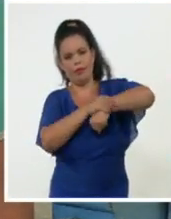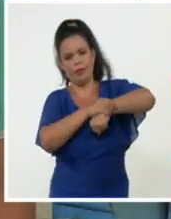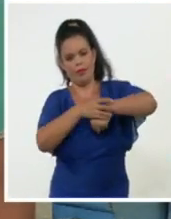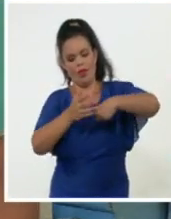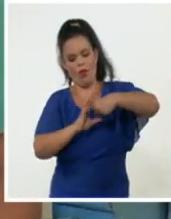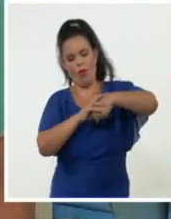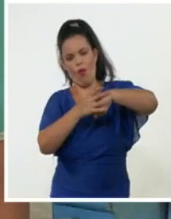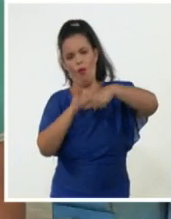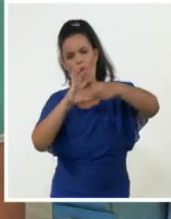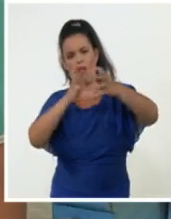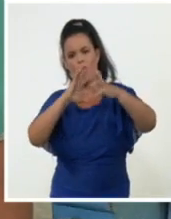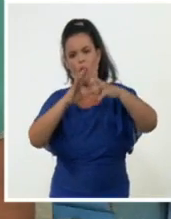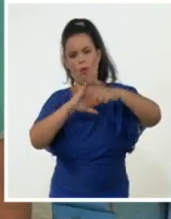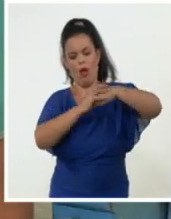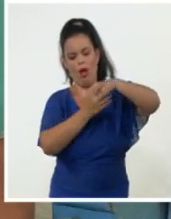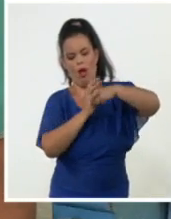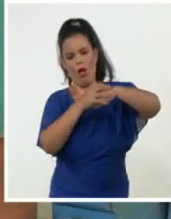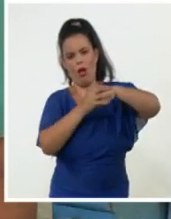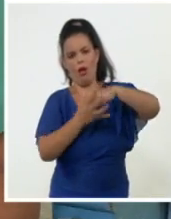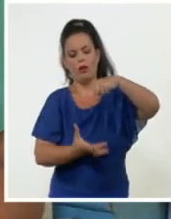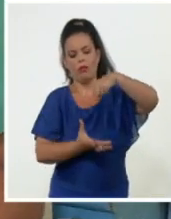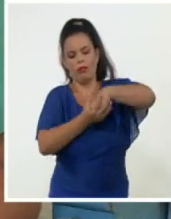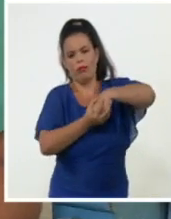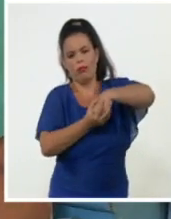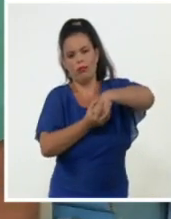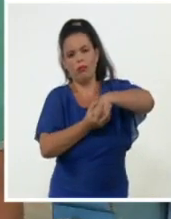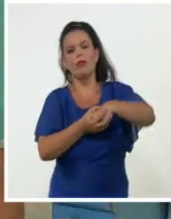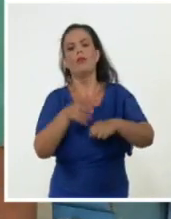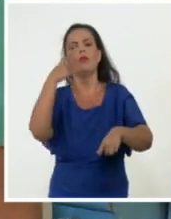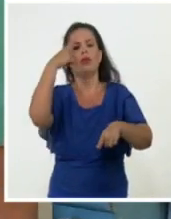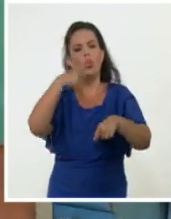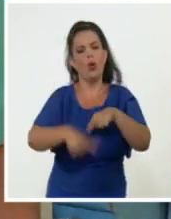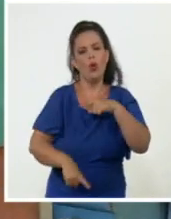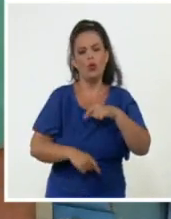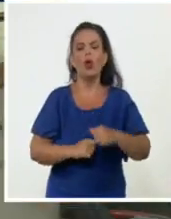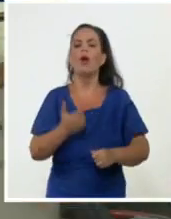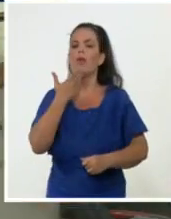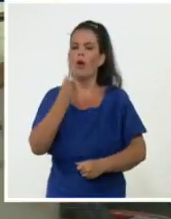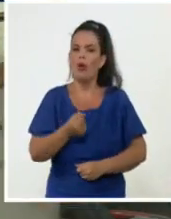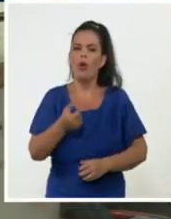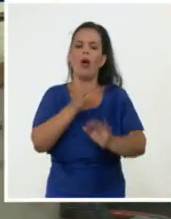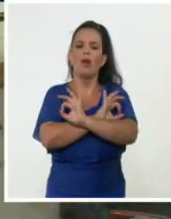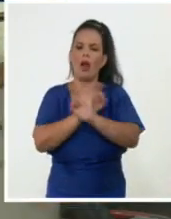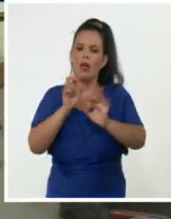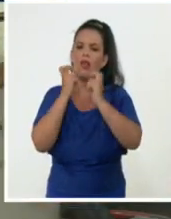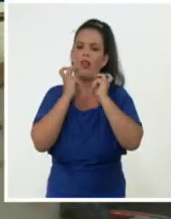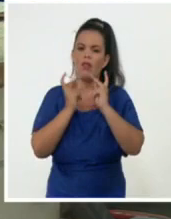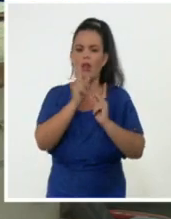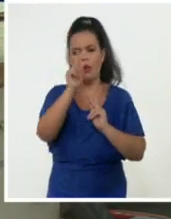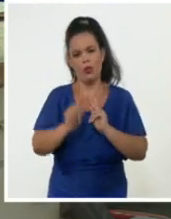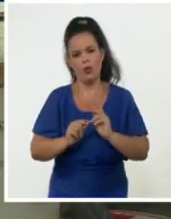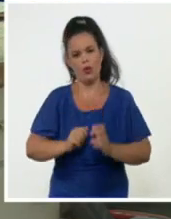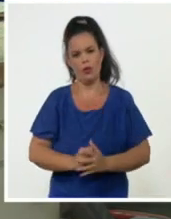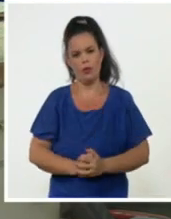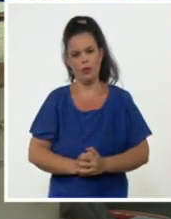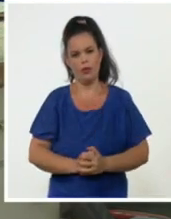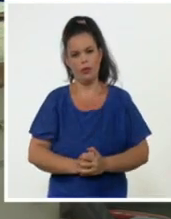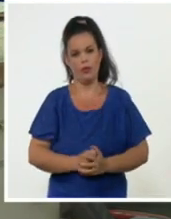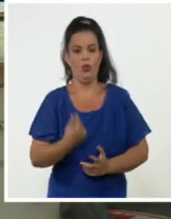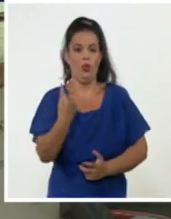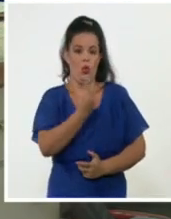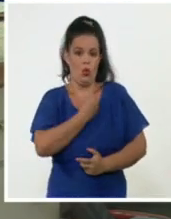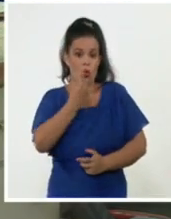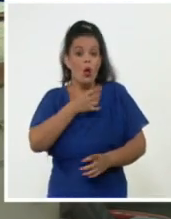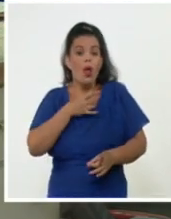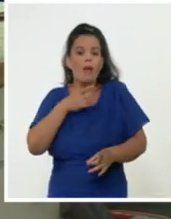vacíos, mejoramos la calidad de vida del paciente. Una vez que nosotros empezamos a implementar nuestros conocimientos y nuestros